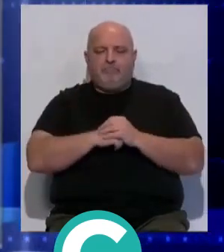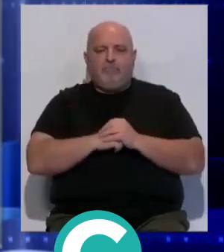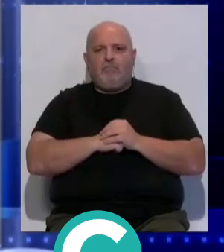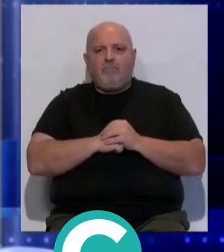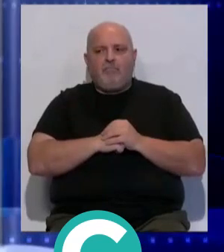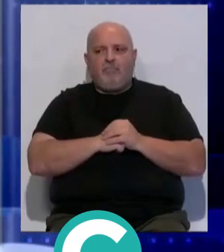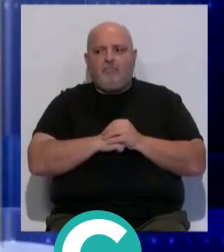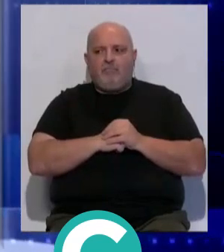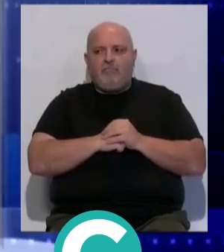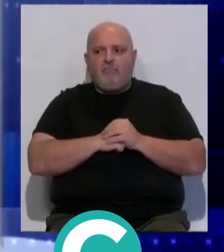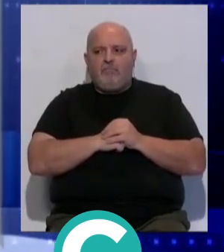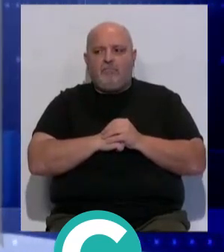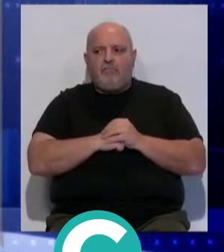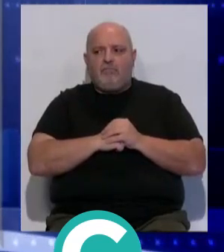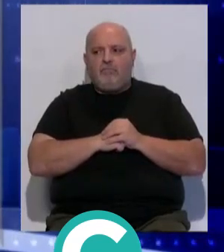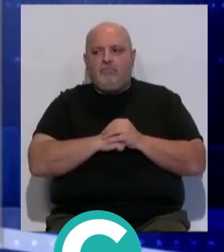mareas.